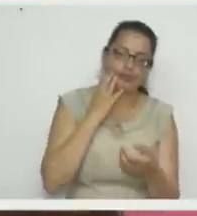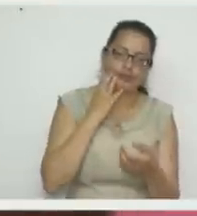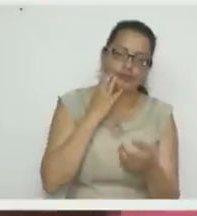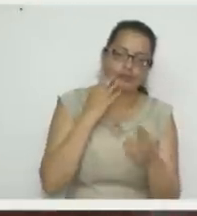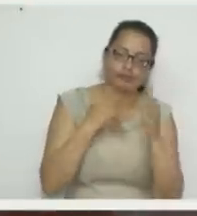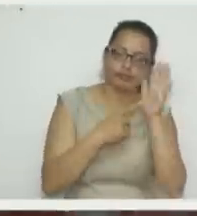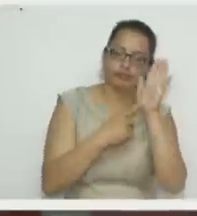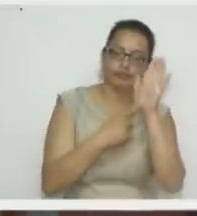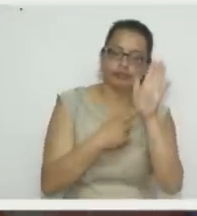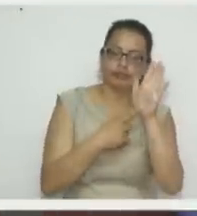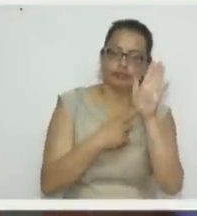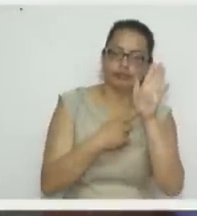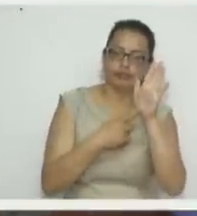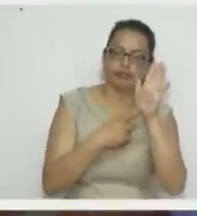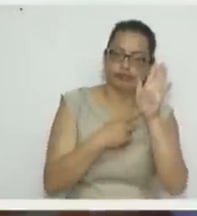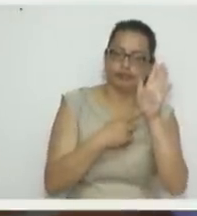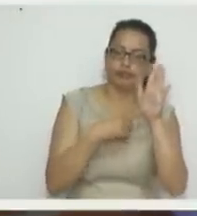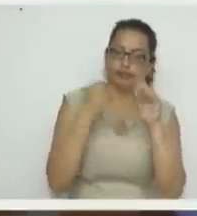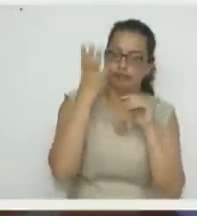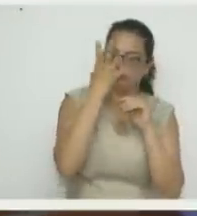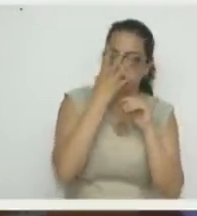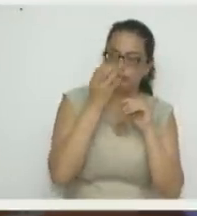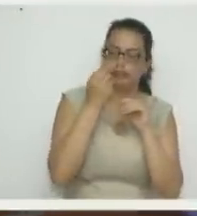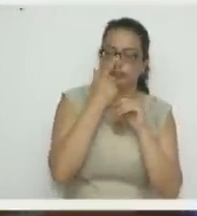Ahí está bien bonita la florecita.